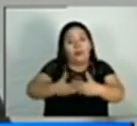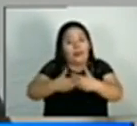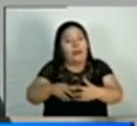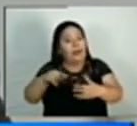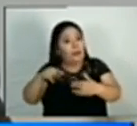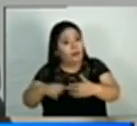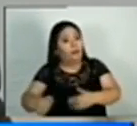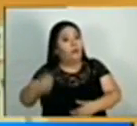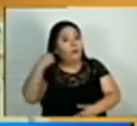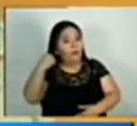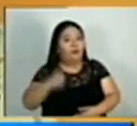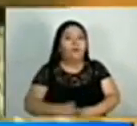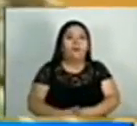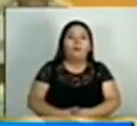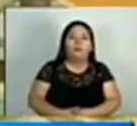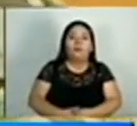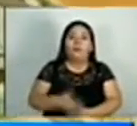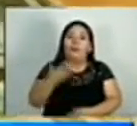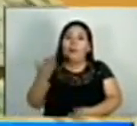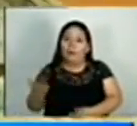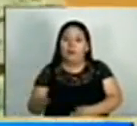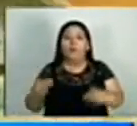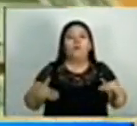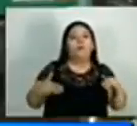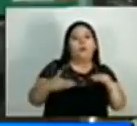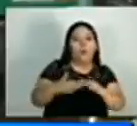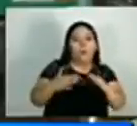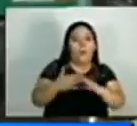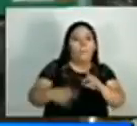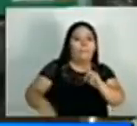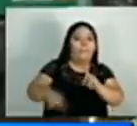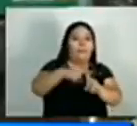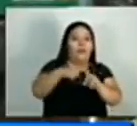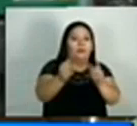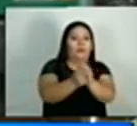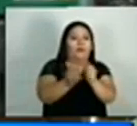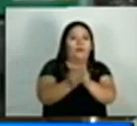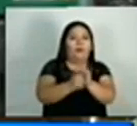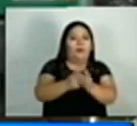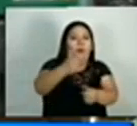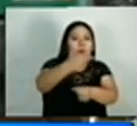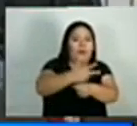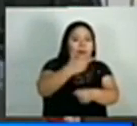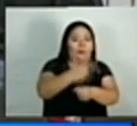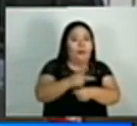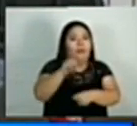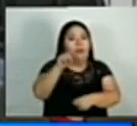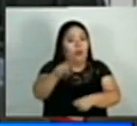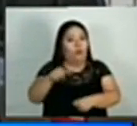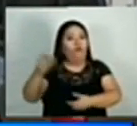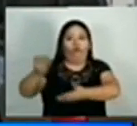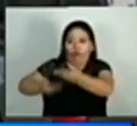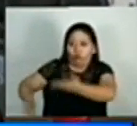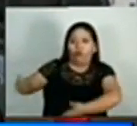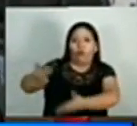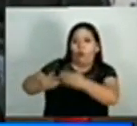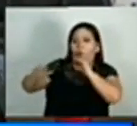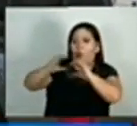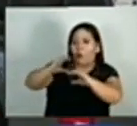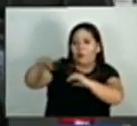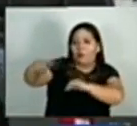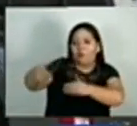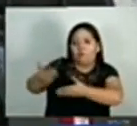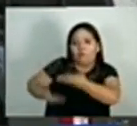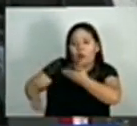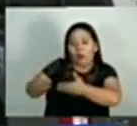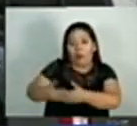muy, muy notores. A esto también se le suma la crisis que atraviesa Guatemala, uno de los principales socios comerciales del país, que de